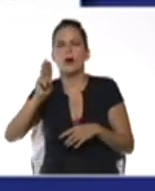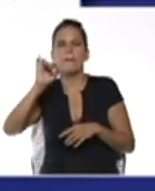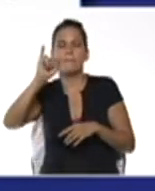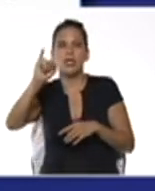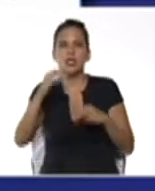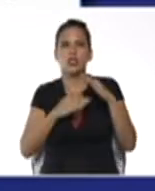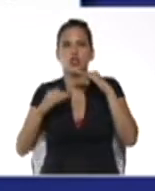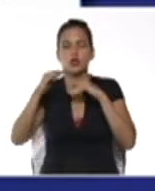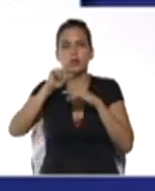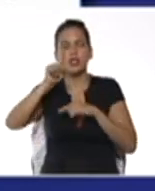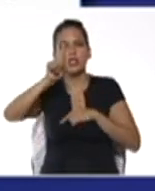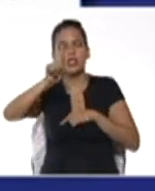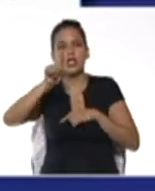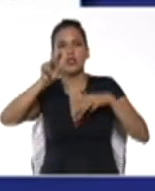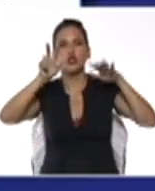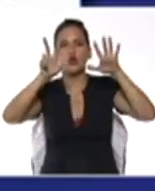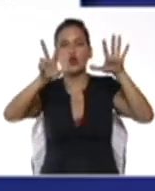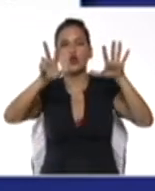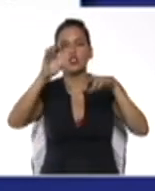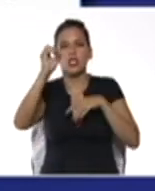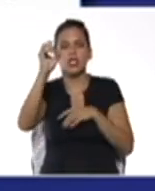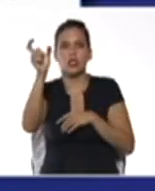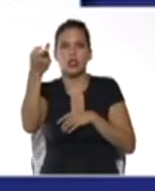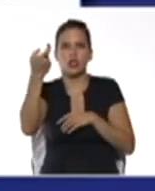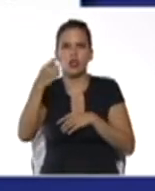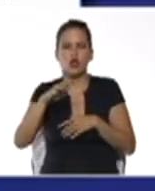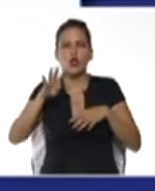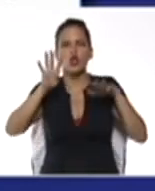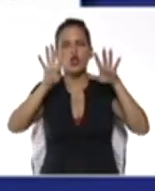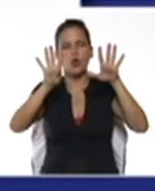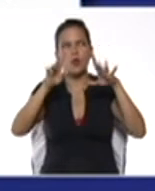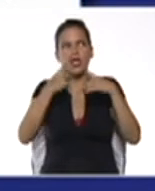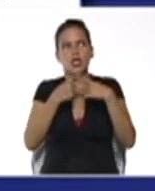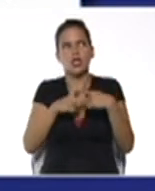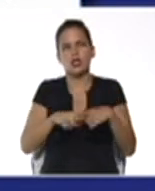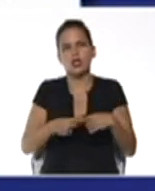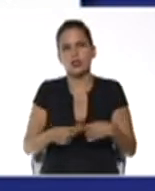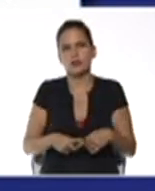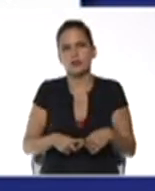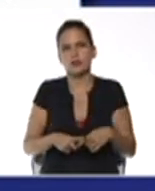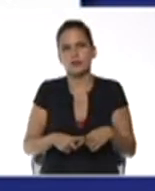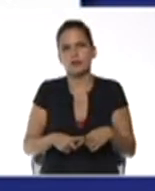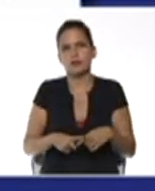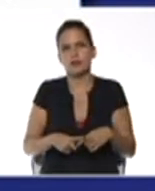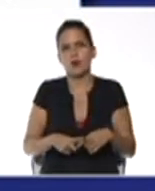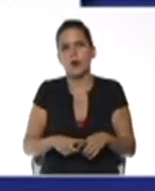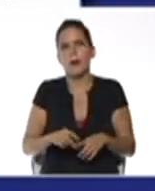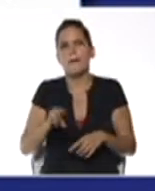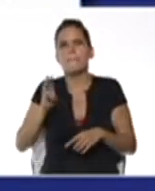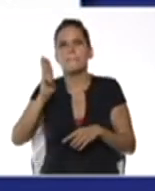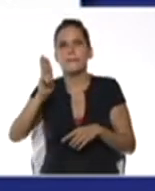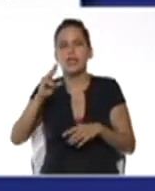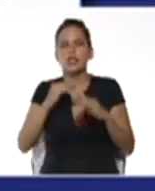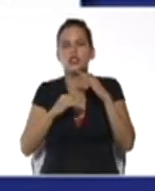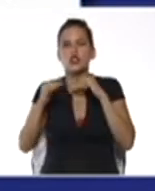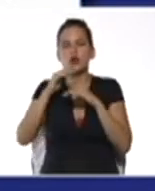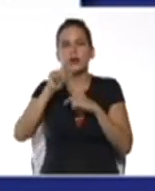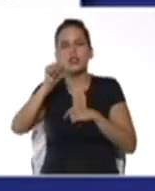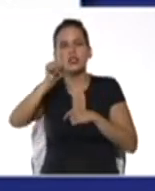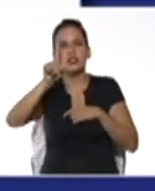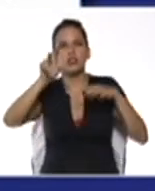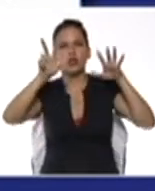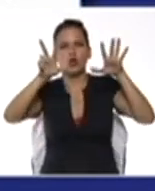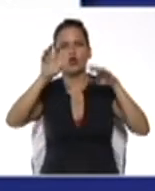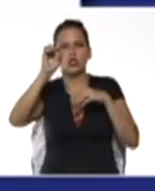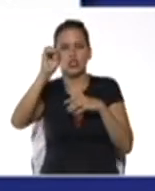Ejemplo, 90 grados igual, 90 grados por pi sobre 180 grados. En el numerador,